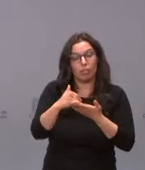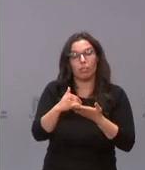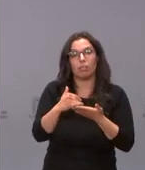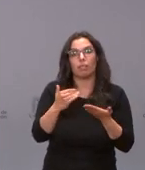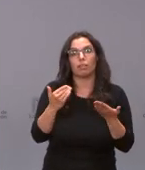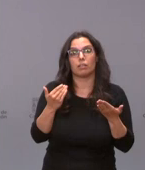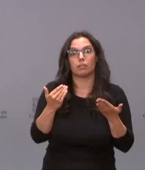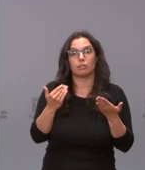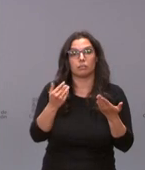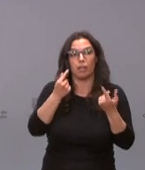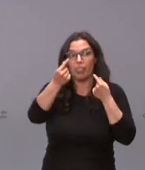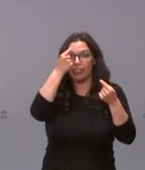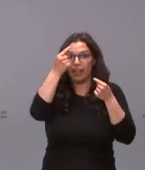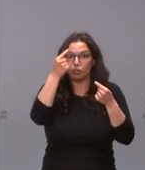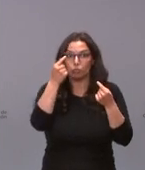los números dicen